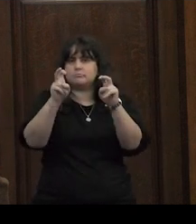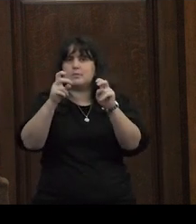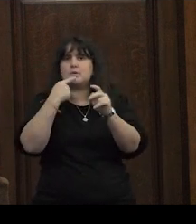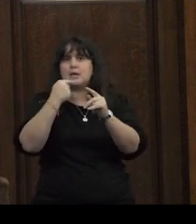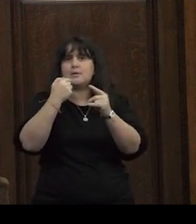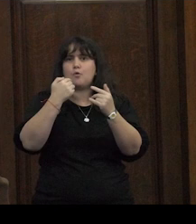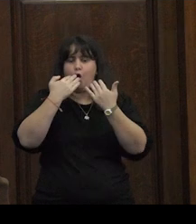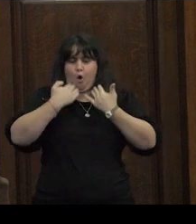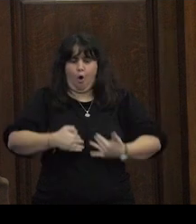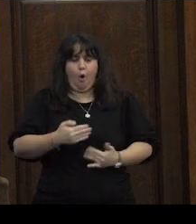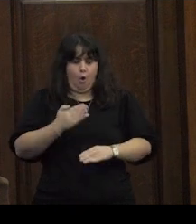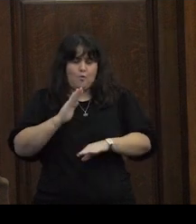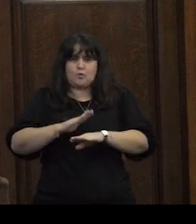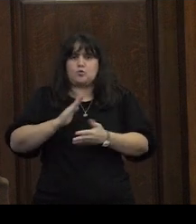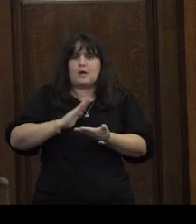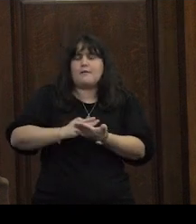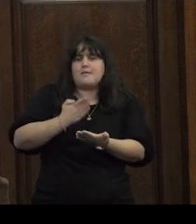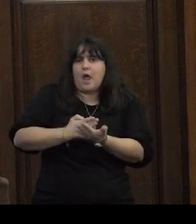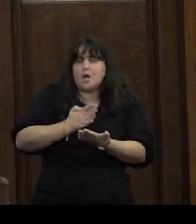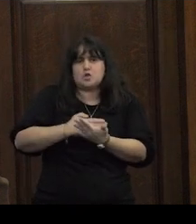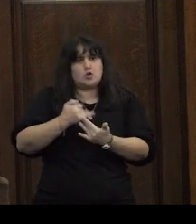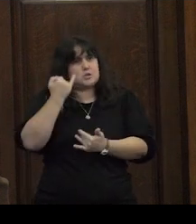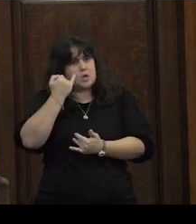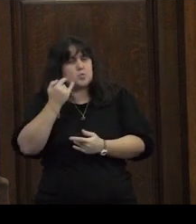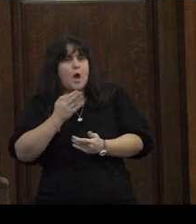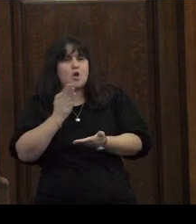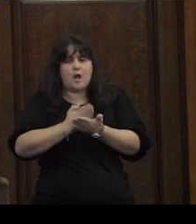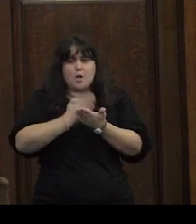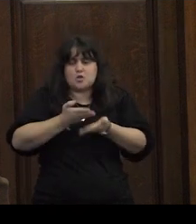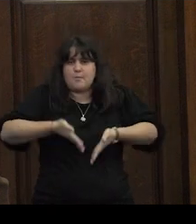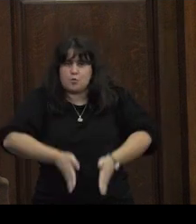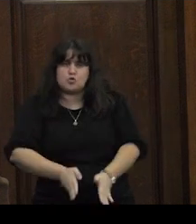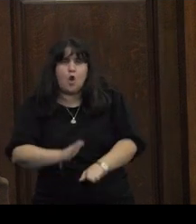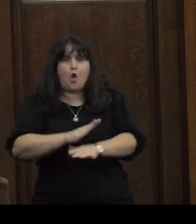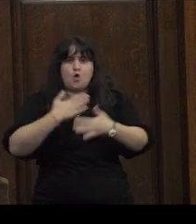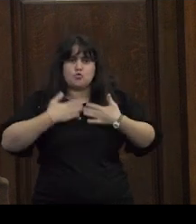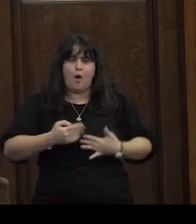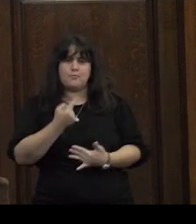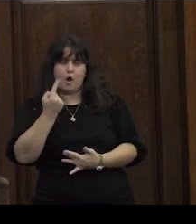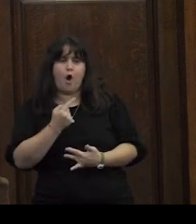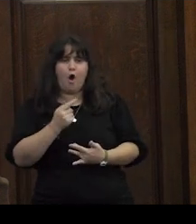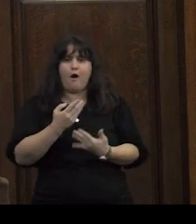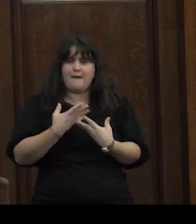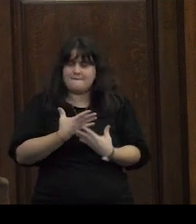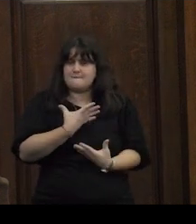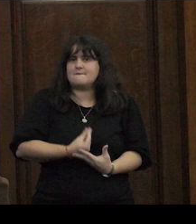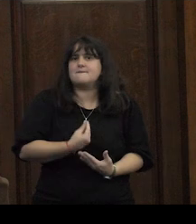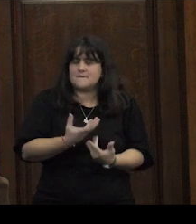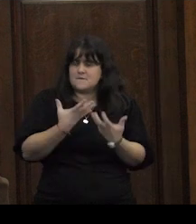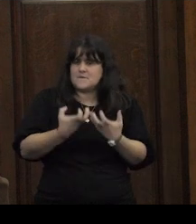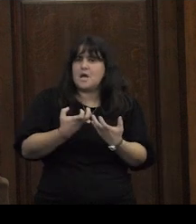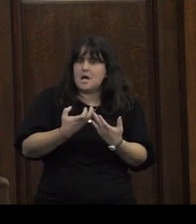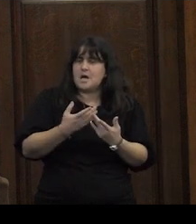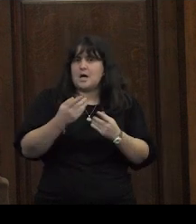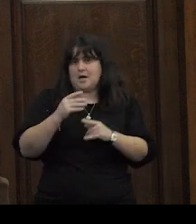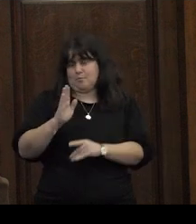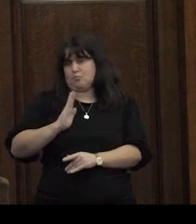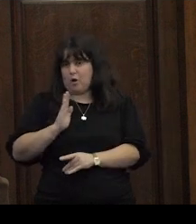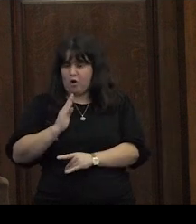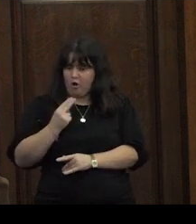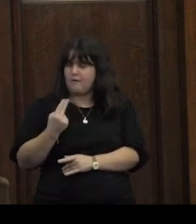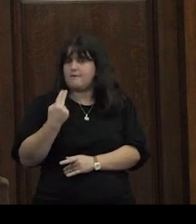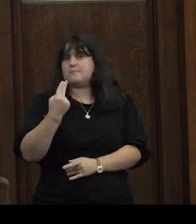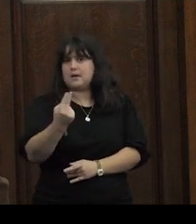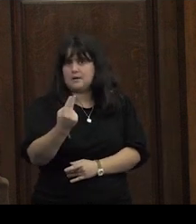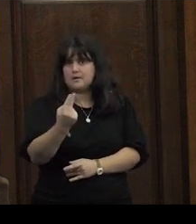la autonomía corporal los derechos sexuales reproductivos no reproductivos el deseo femenino el consentimiento